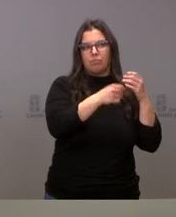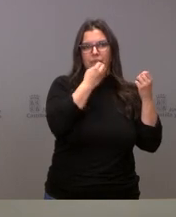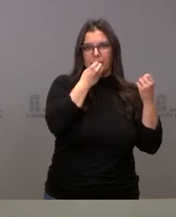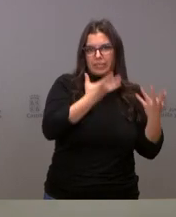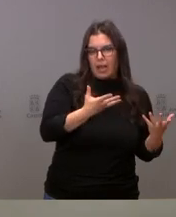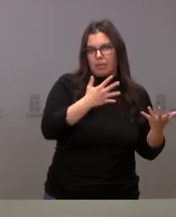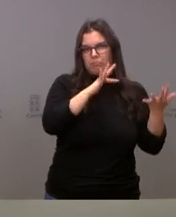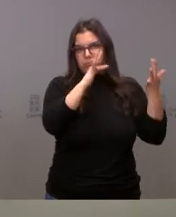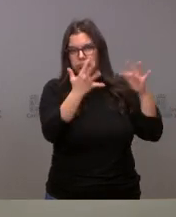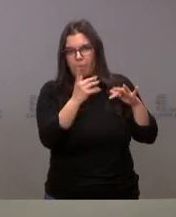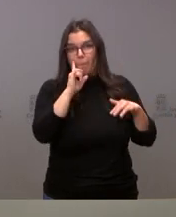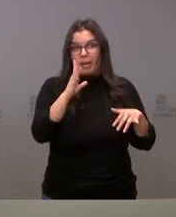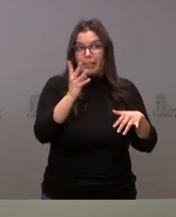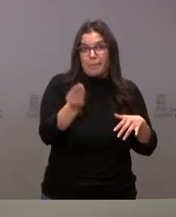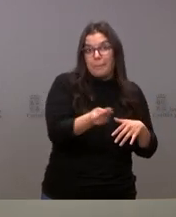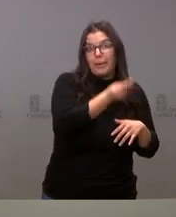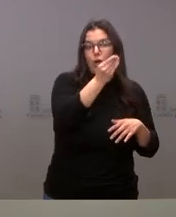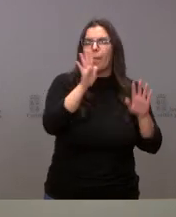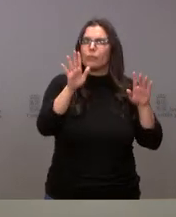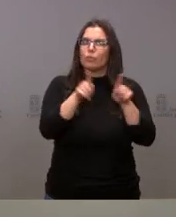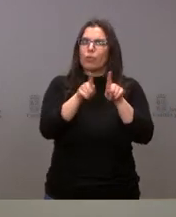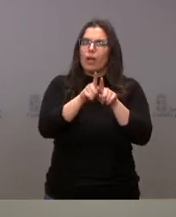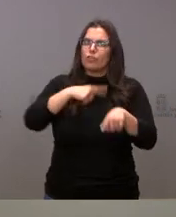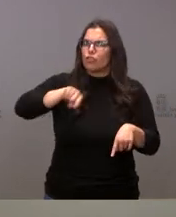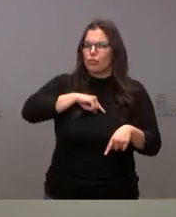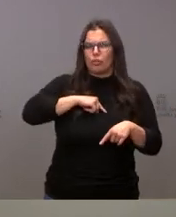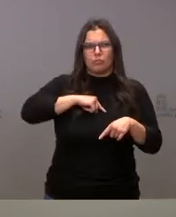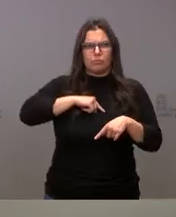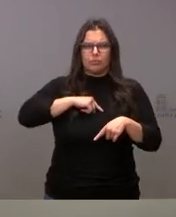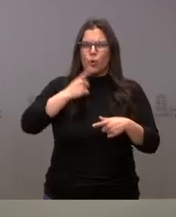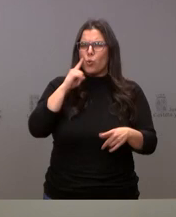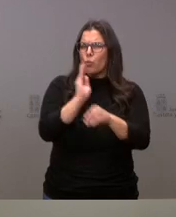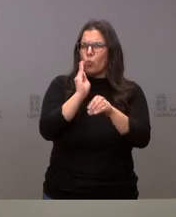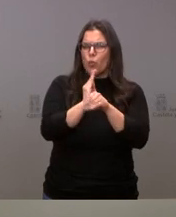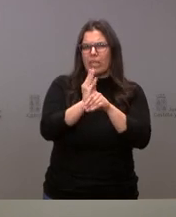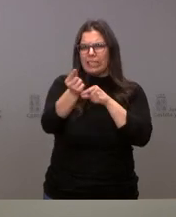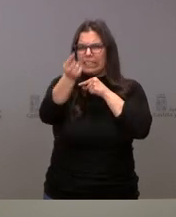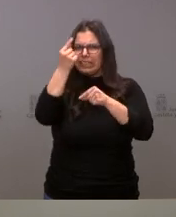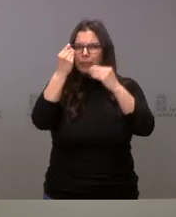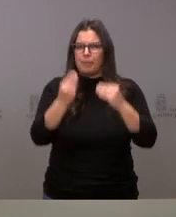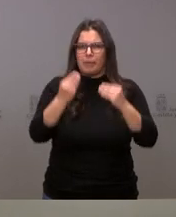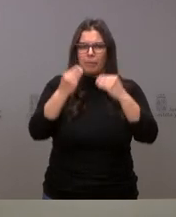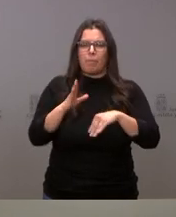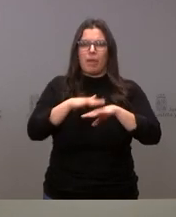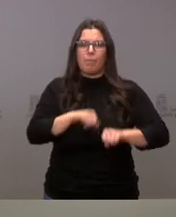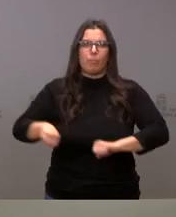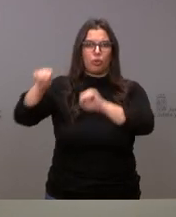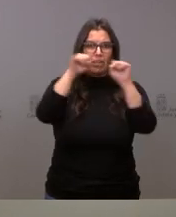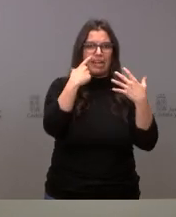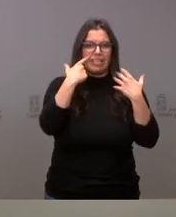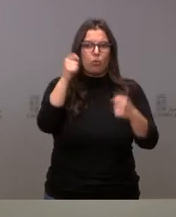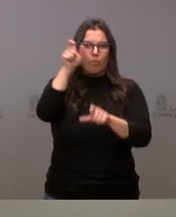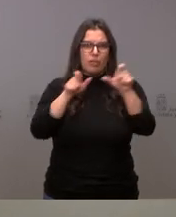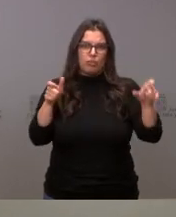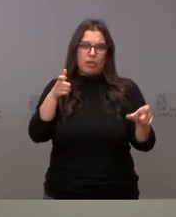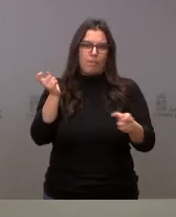los datos que parece ser positiva, nosotros hemos adoptado todas las precauciones para proteger la salud de las personas que participen en